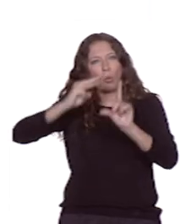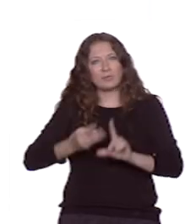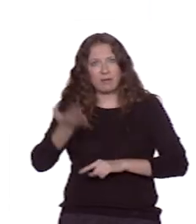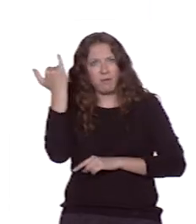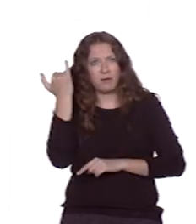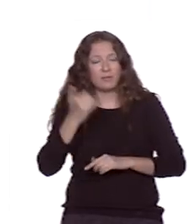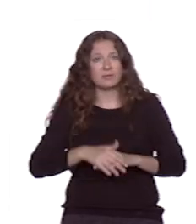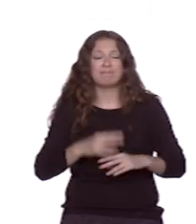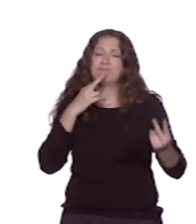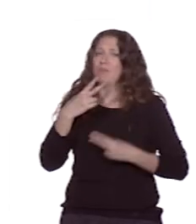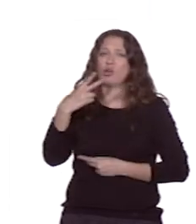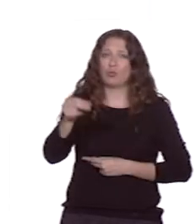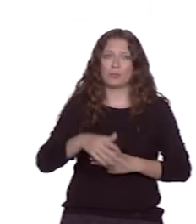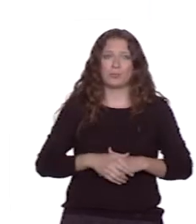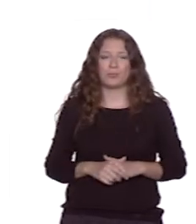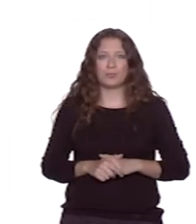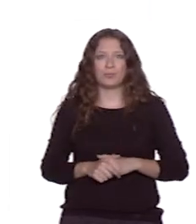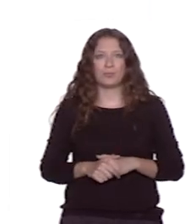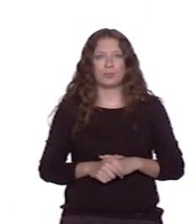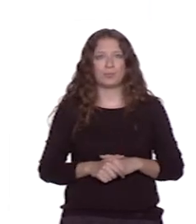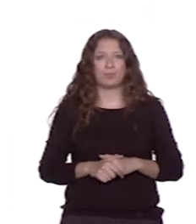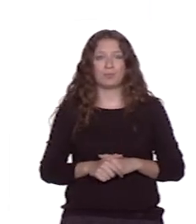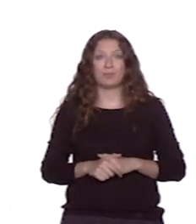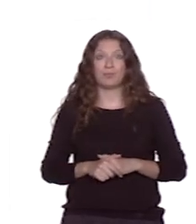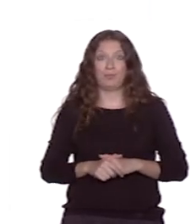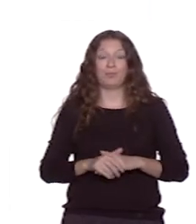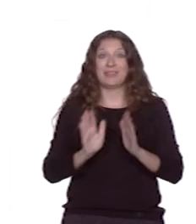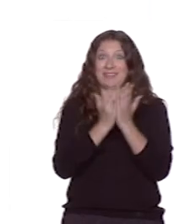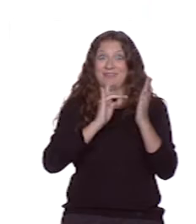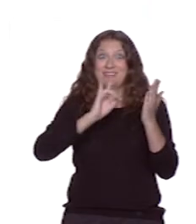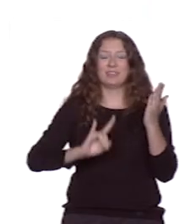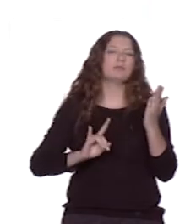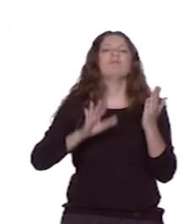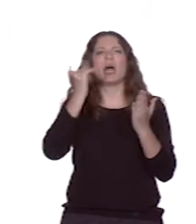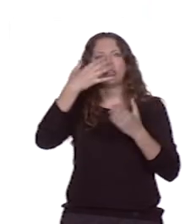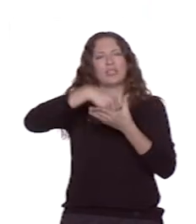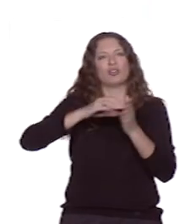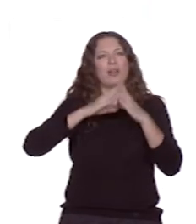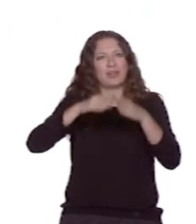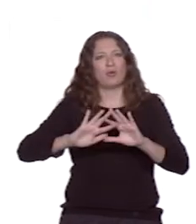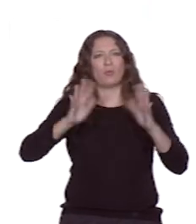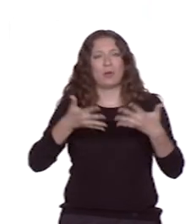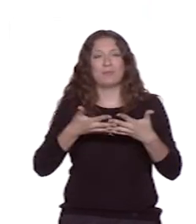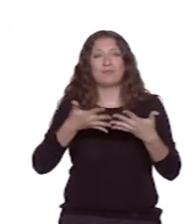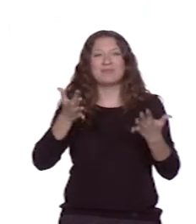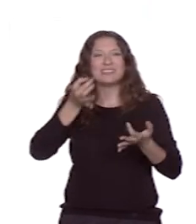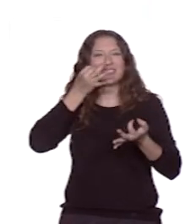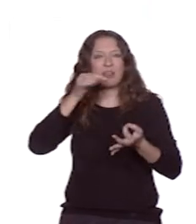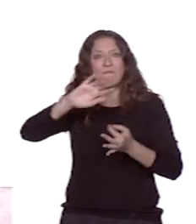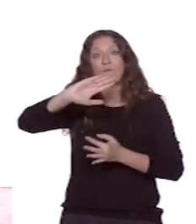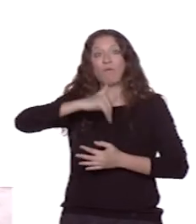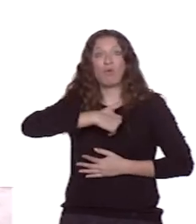La respuesta es que no. El eReader incluye un navegador web, pero en realidad no es su función principal.